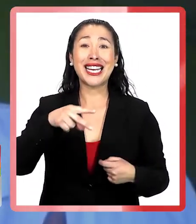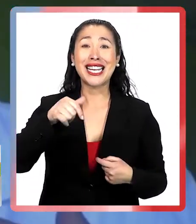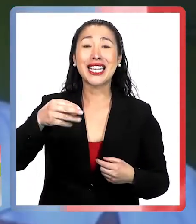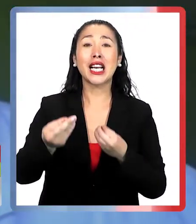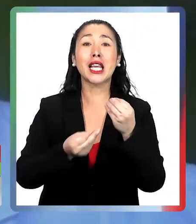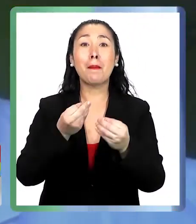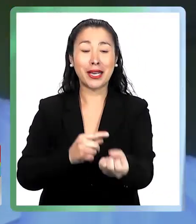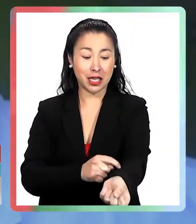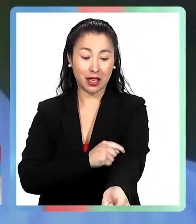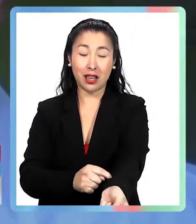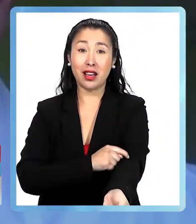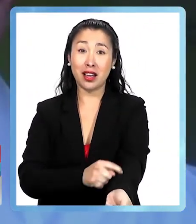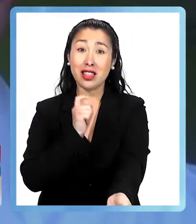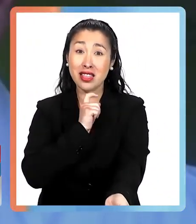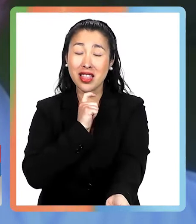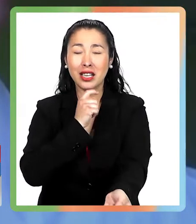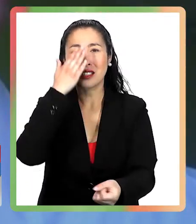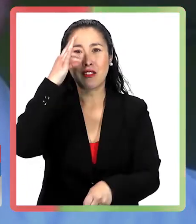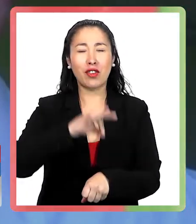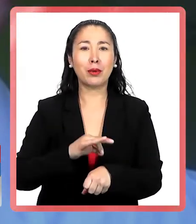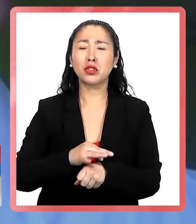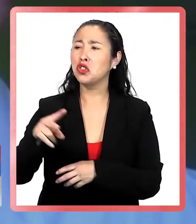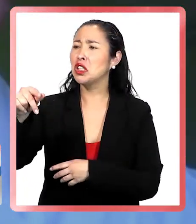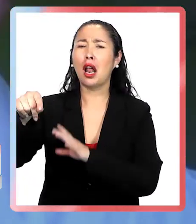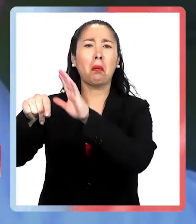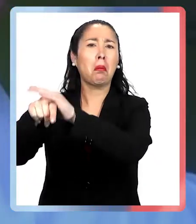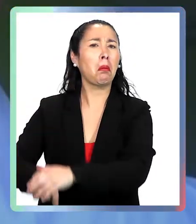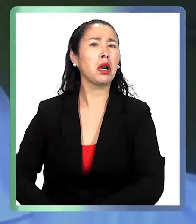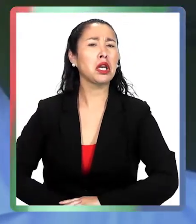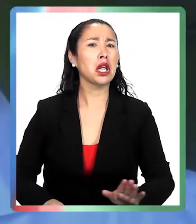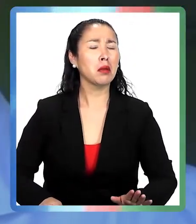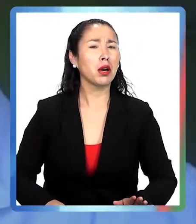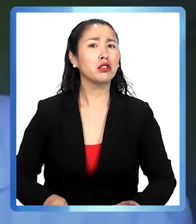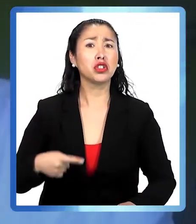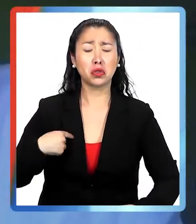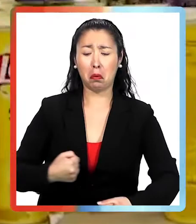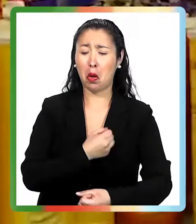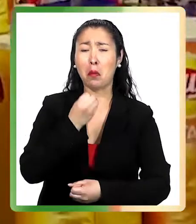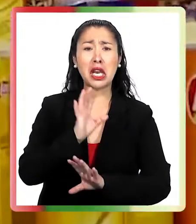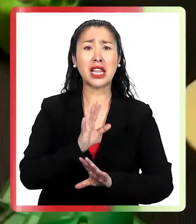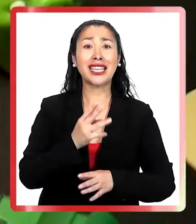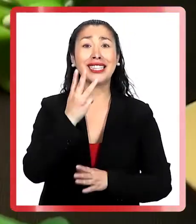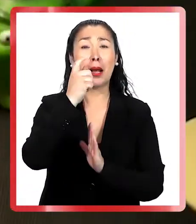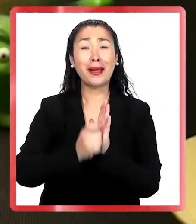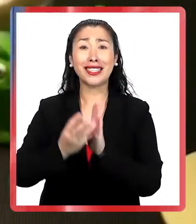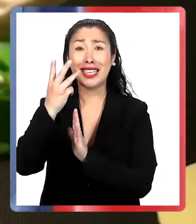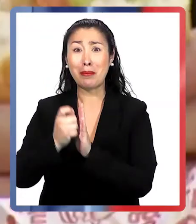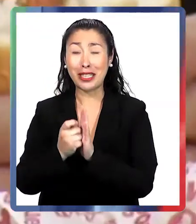se te enfermen los vasos sanguíneos. Así que dejé de comer sal. Oye, José, Raúl, estuve tres meses